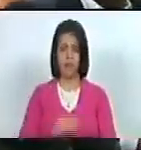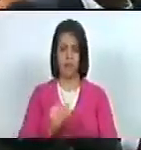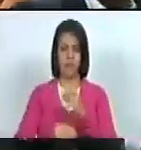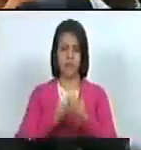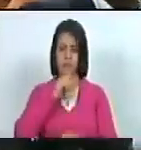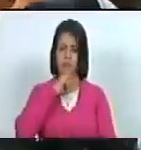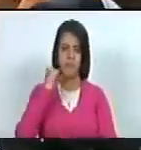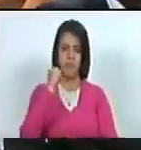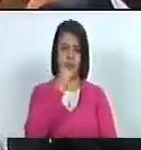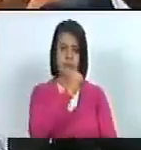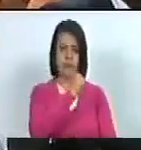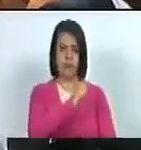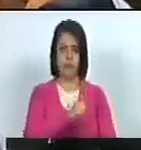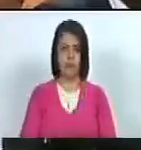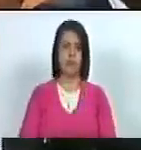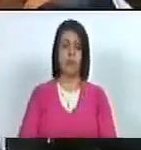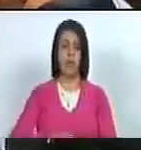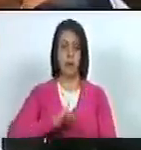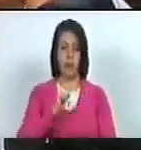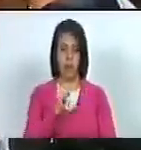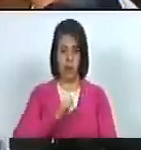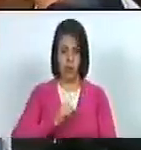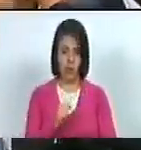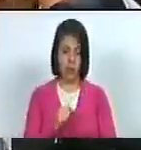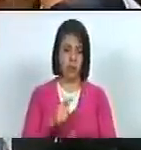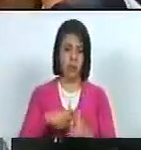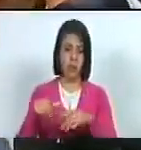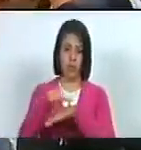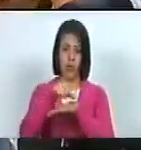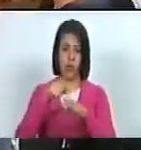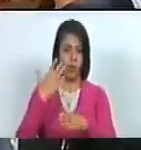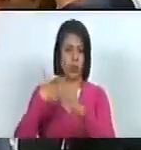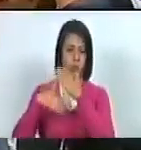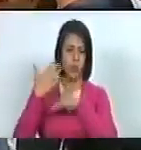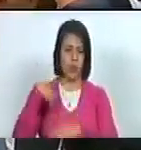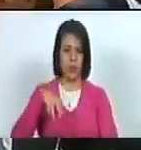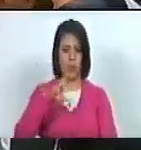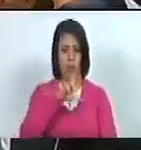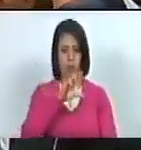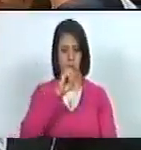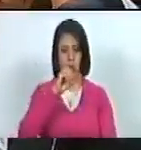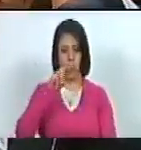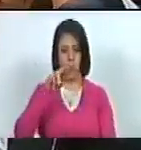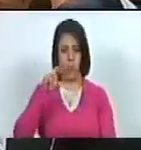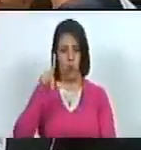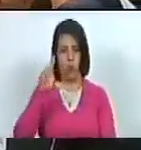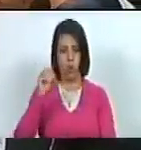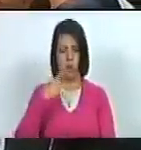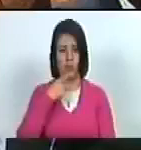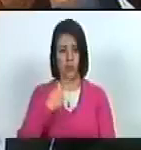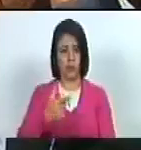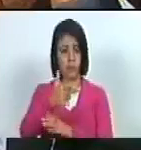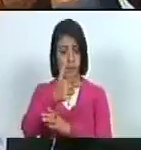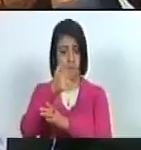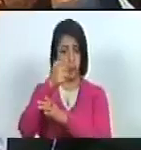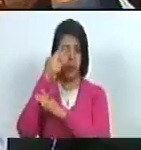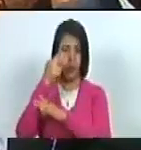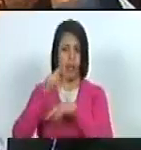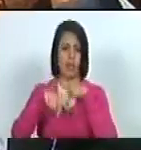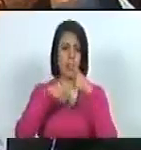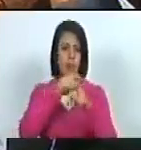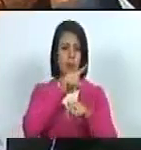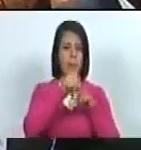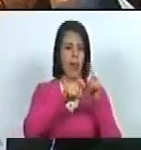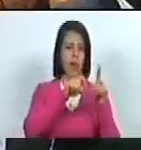asesinados por la policía del gobierno de aquel entonces, de Rómulo Betancur, que decía, disparen primero y